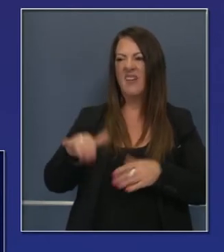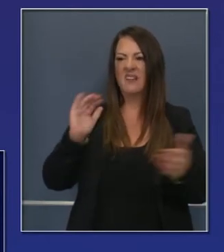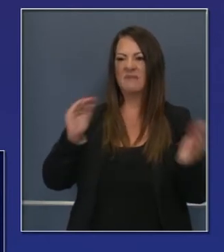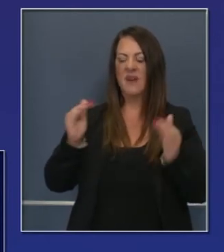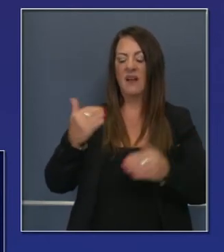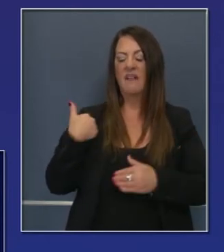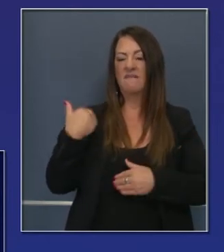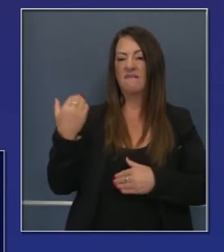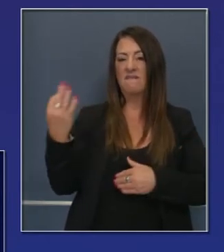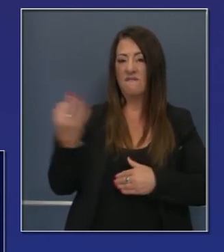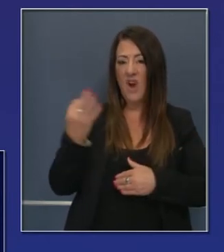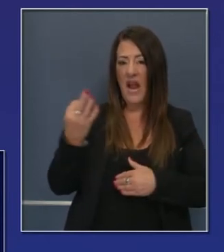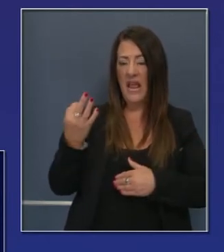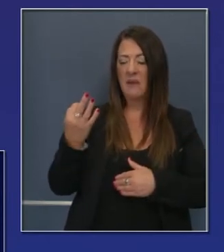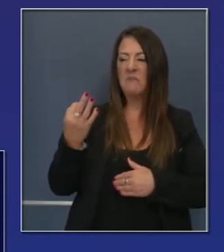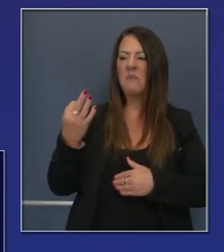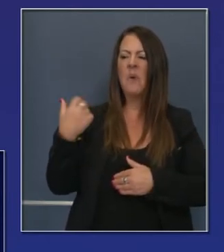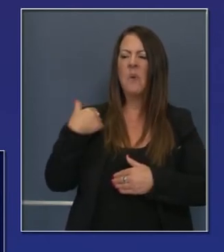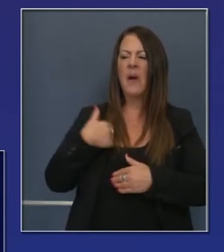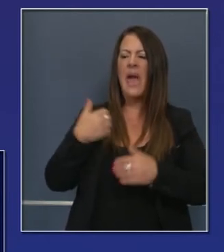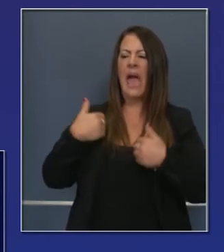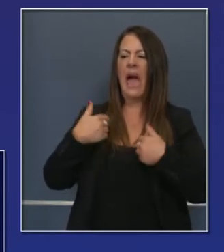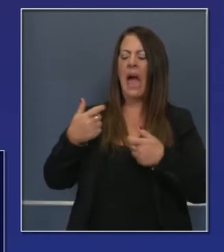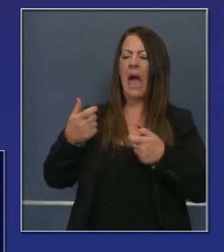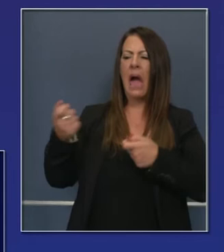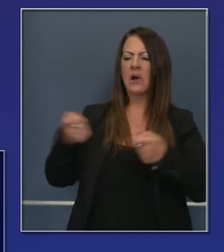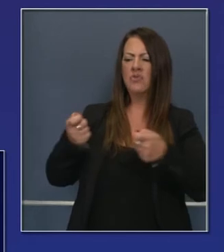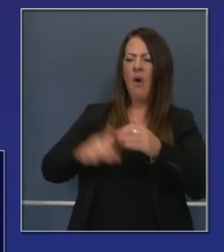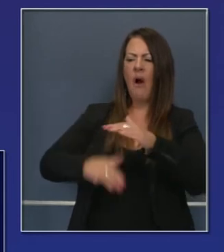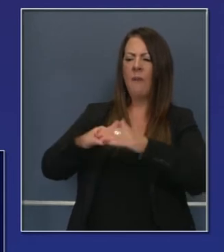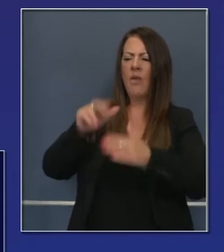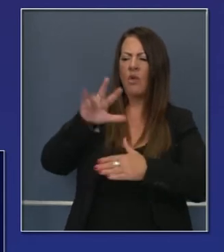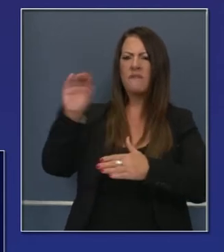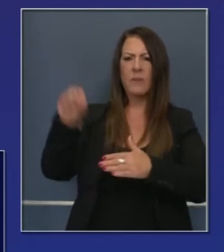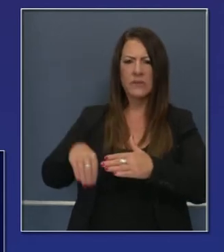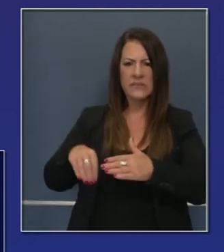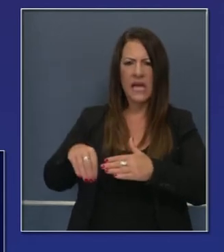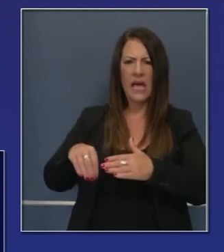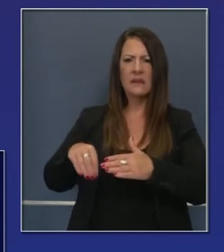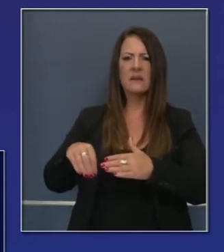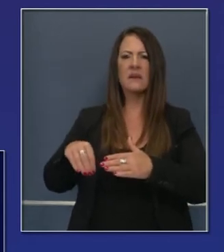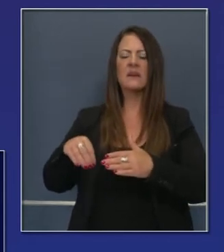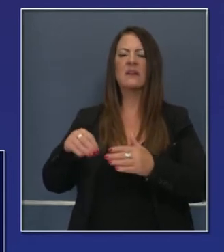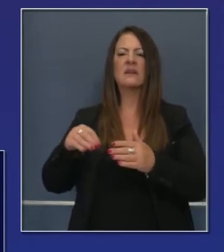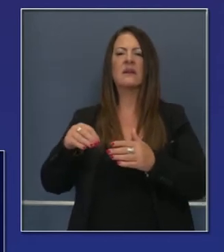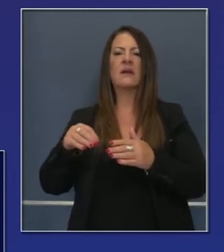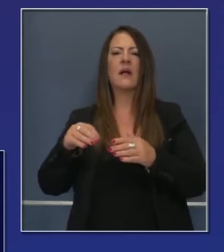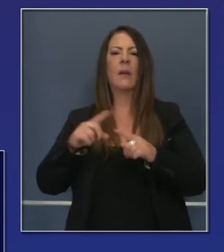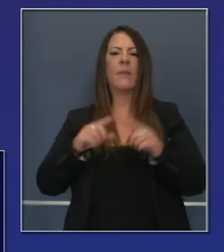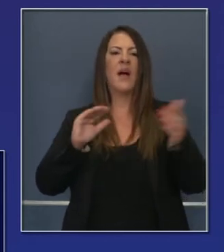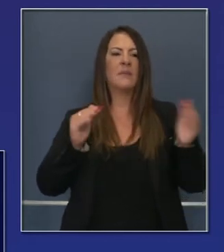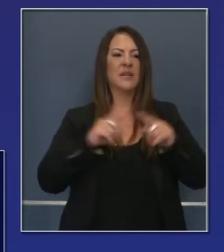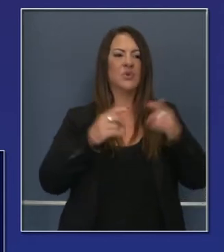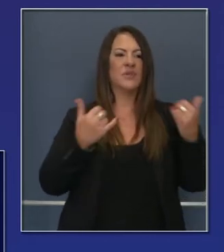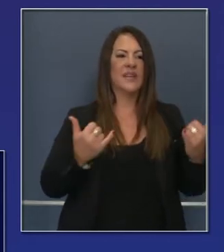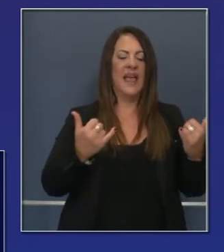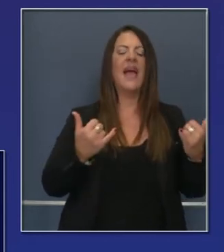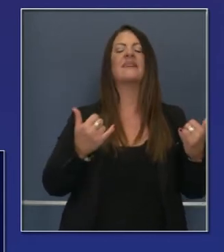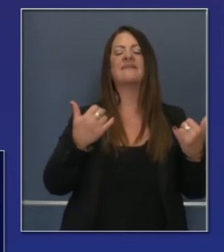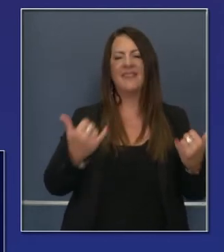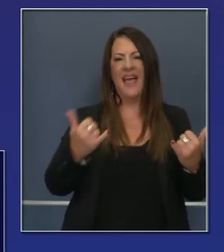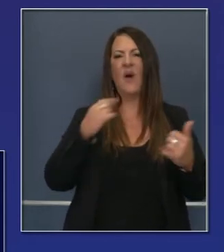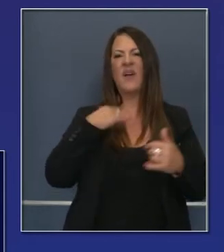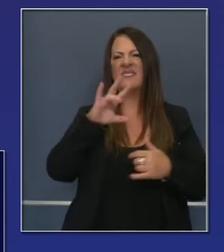California, el viernes fue contenido en un 35 por ciento con 371 mil acres quemados. Hoy en día hemos hecho progreso, se